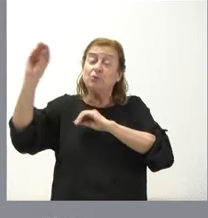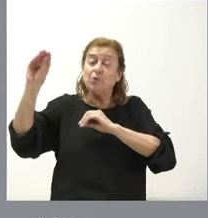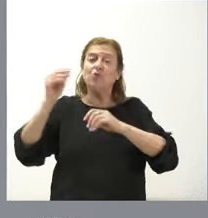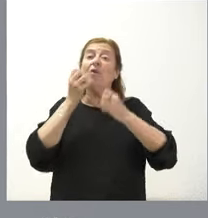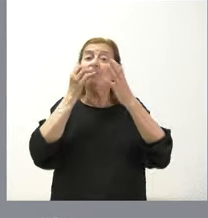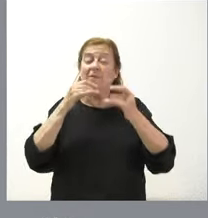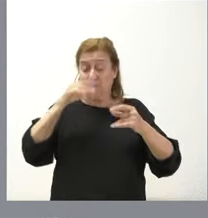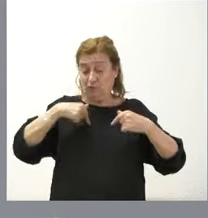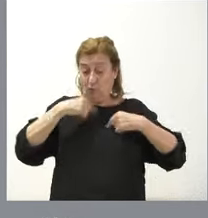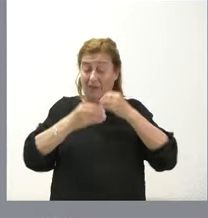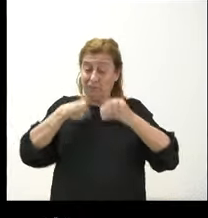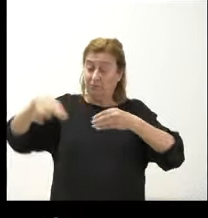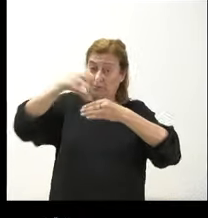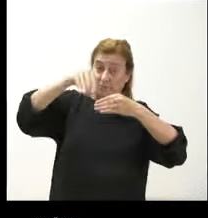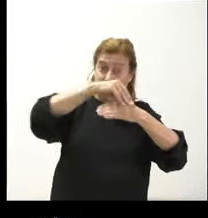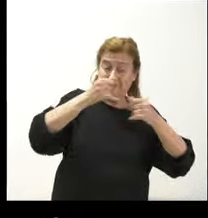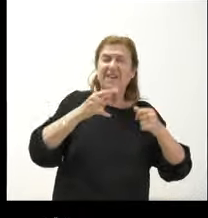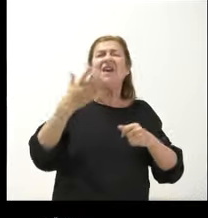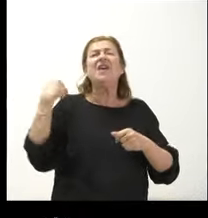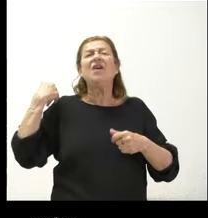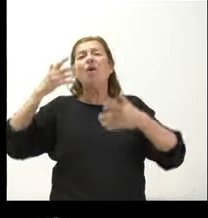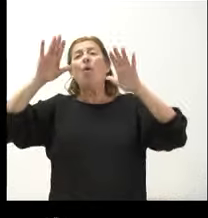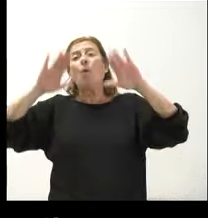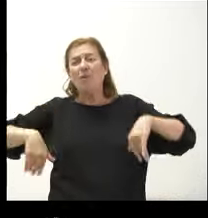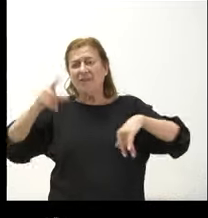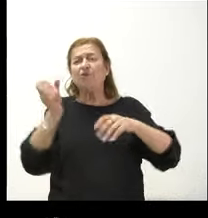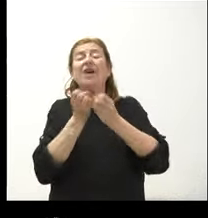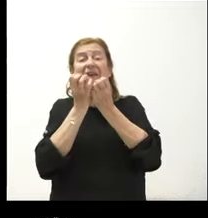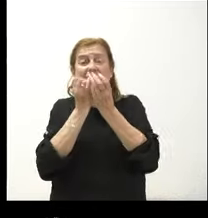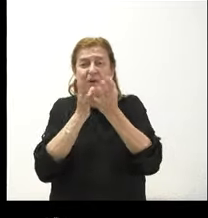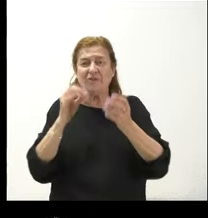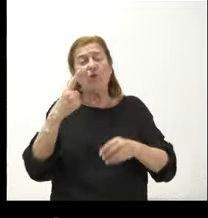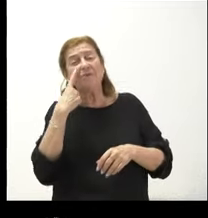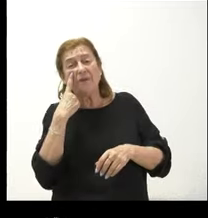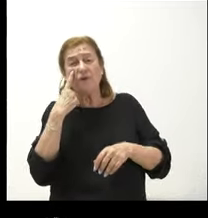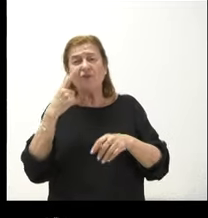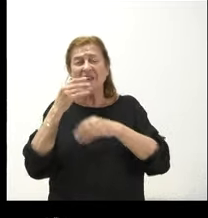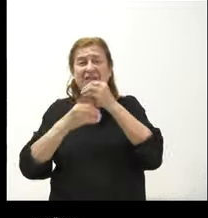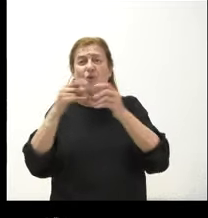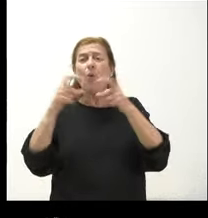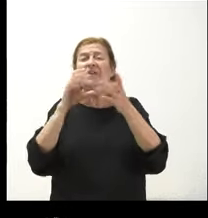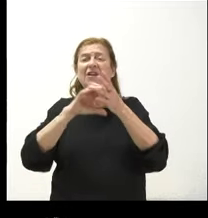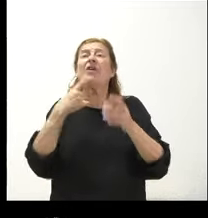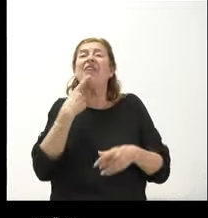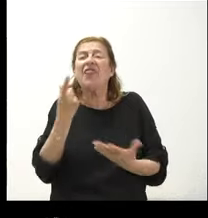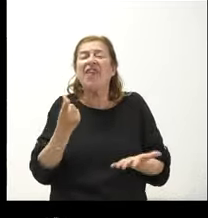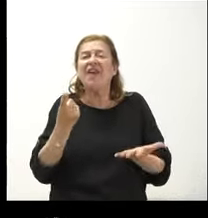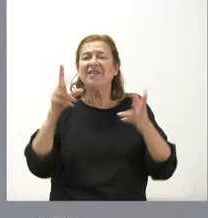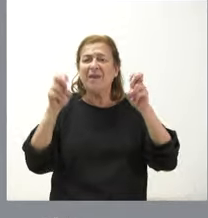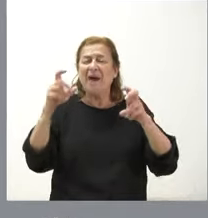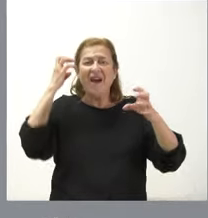añadidos a los que hagan los servicios veterinarios. Y los últimos informes de los que dispone o inspecciones que se han hecho por parte de la Junta, ¿qué dicen sobre esa granja?